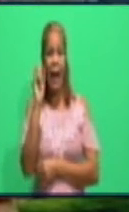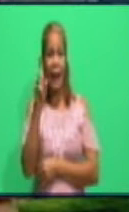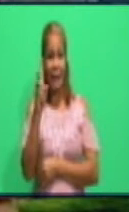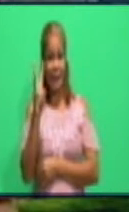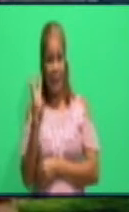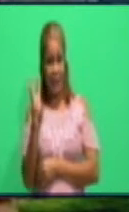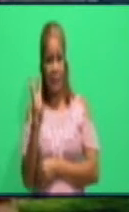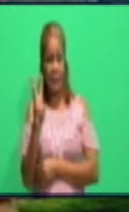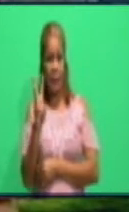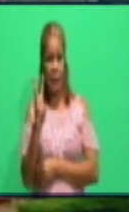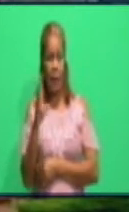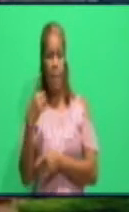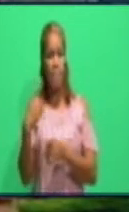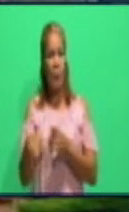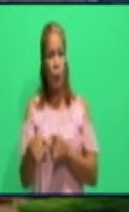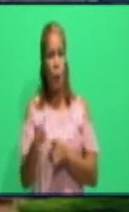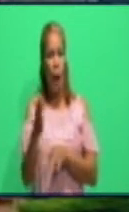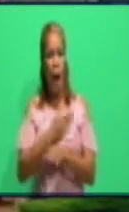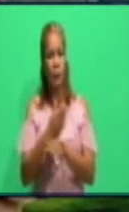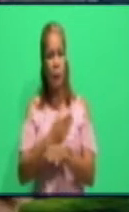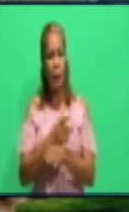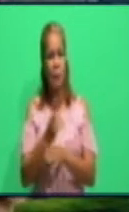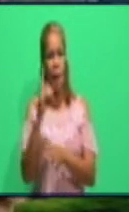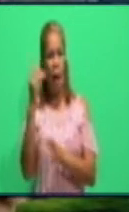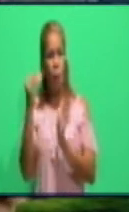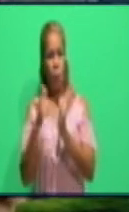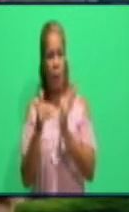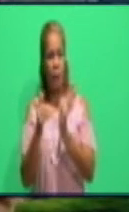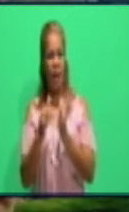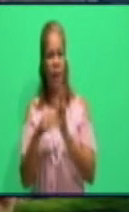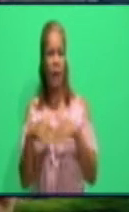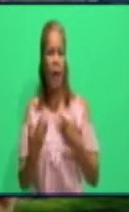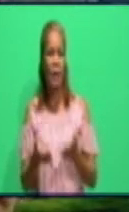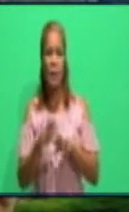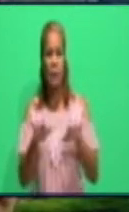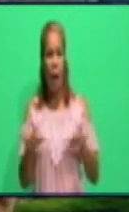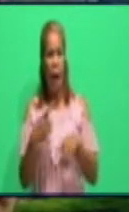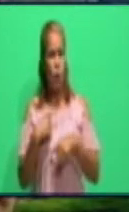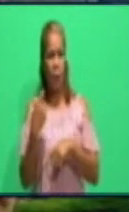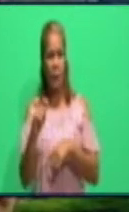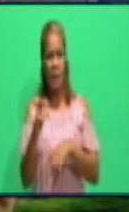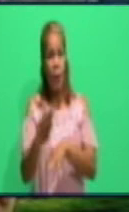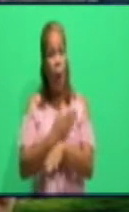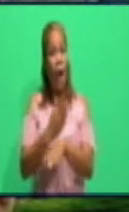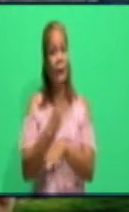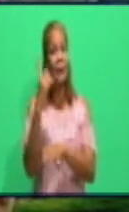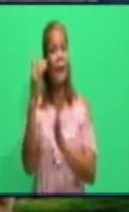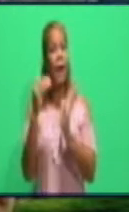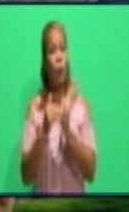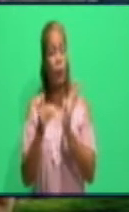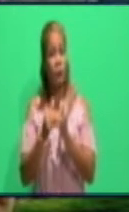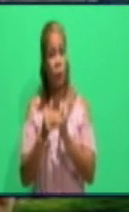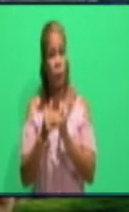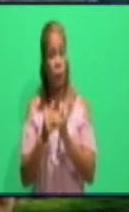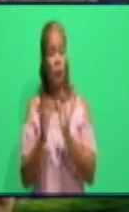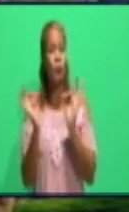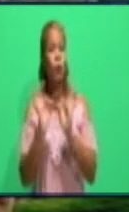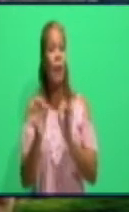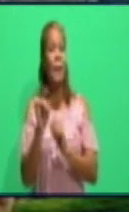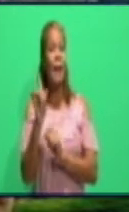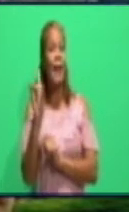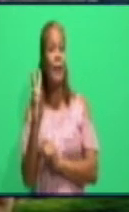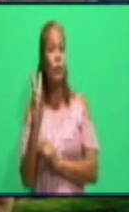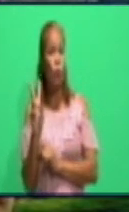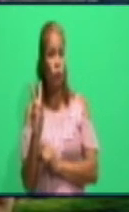dijeron que ya lo habían vendido por la libre. Entonces, ¿qué yogur toma a su niño si ella estaba trabajando y eran las 12 del mediodía?